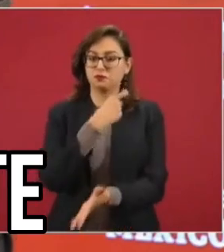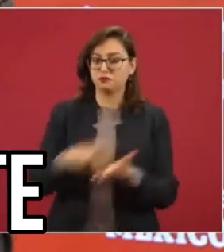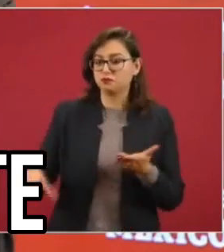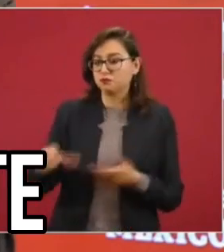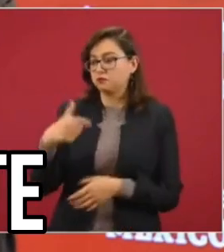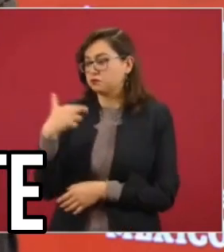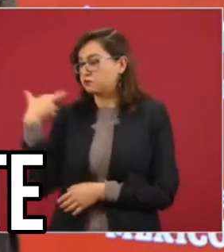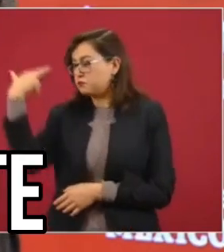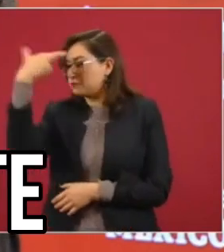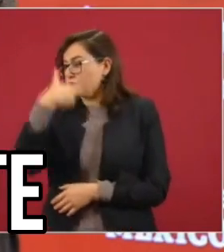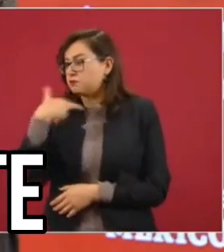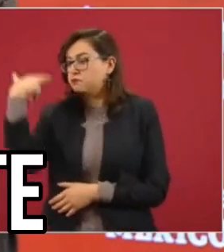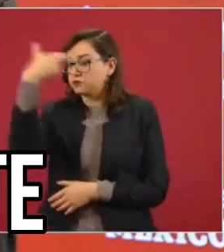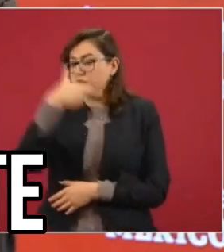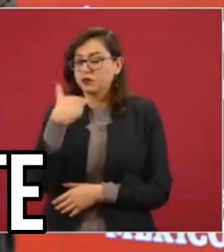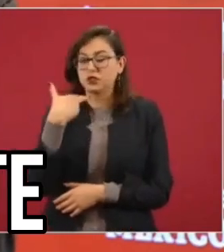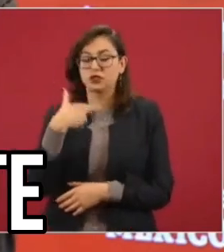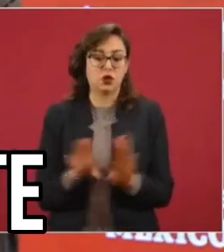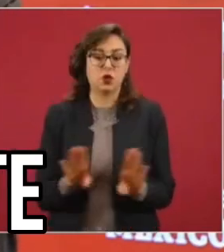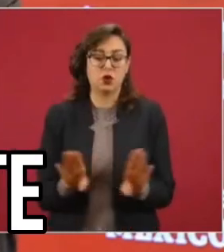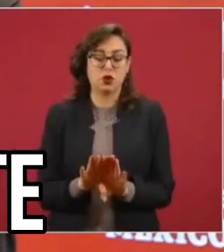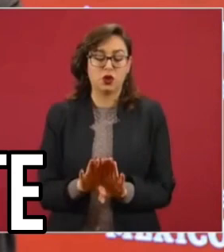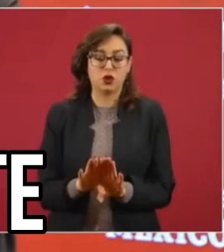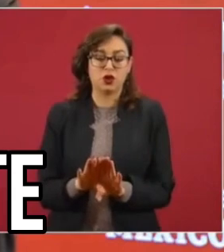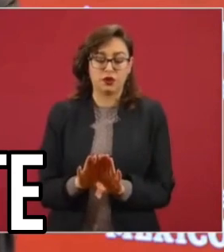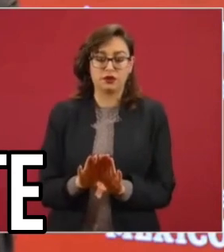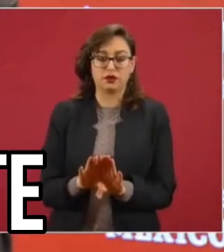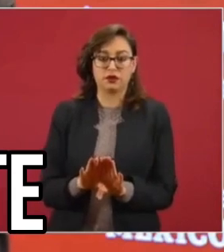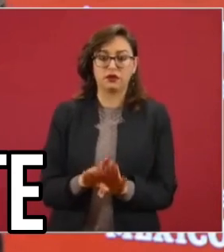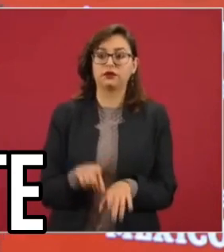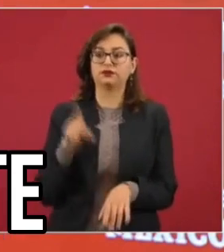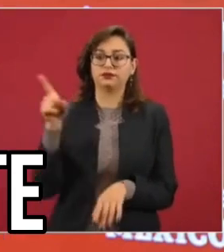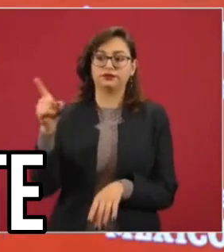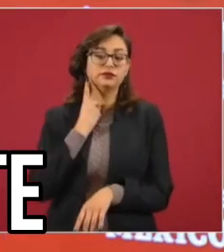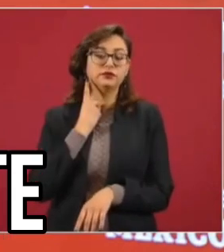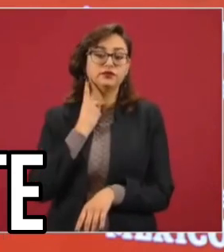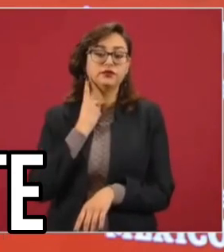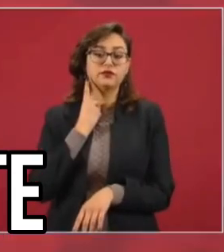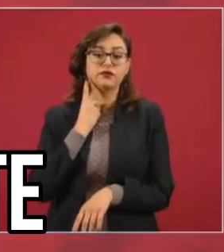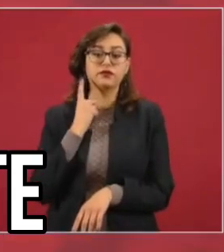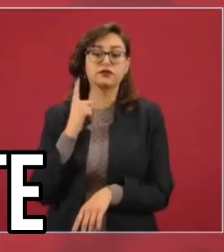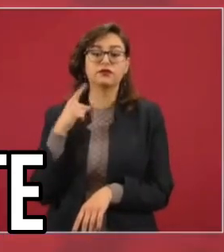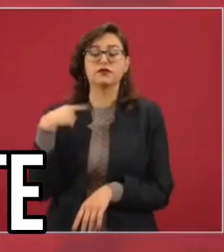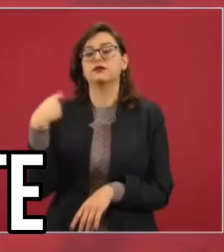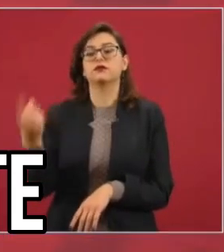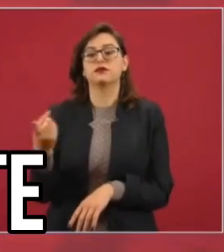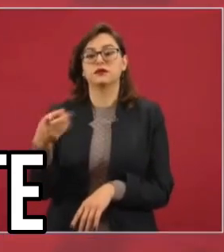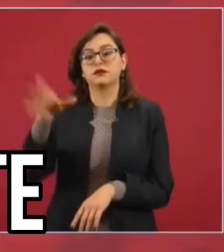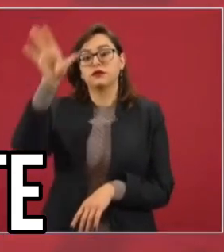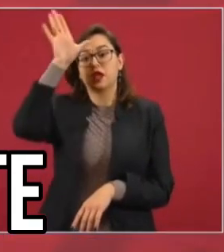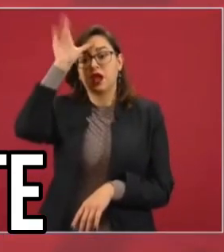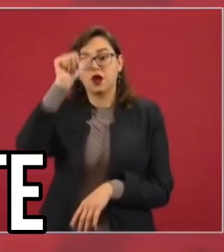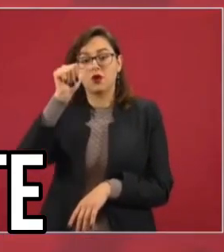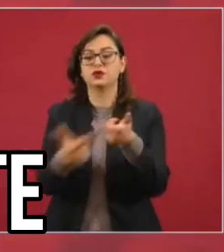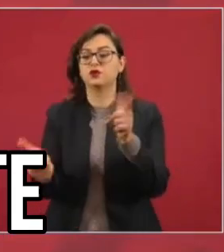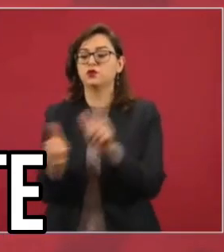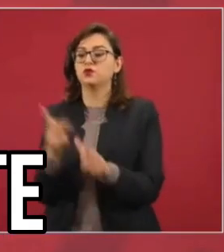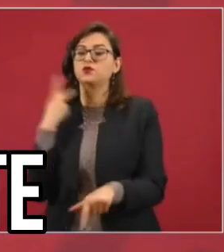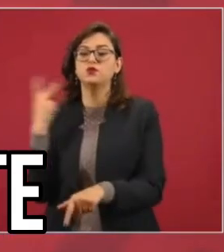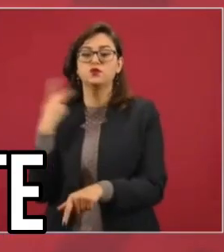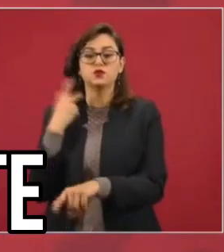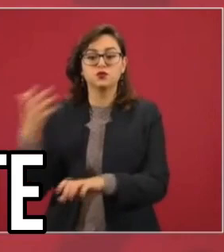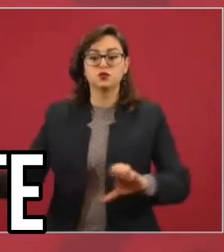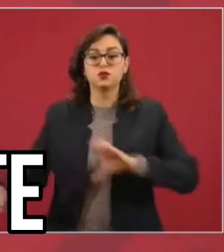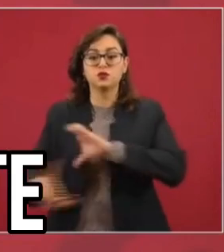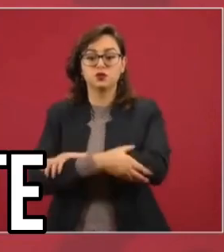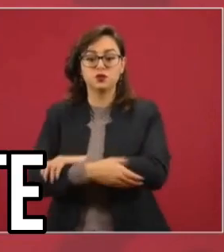Esto es en los acuerdos que se llevan a cabo en la Cámara de Diputados en el llamado Pacto por México, que no